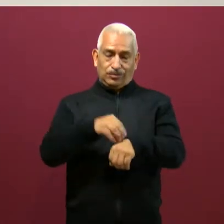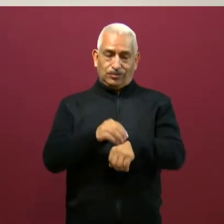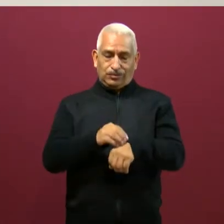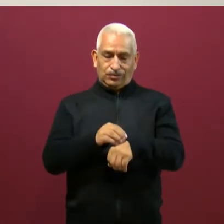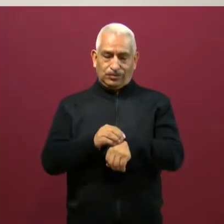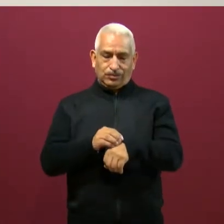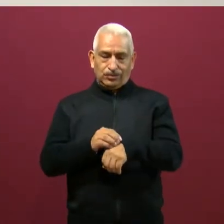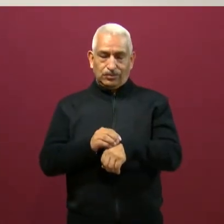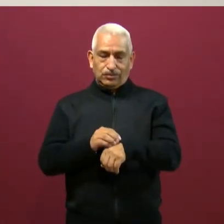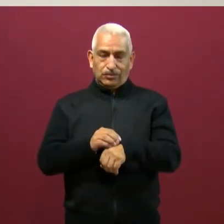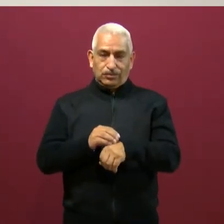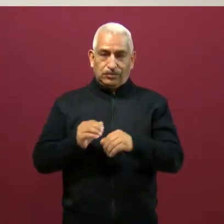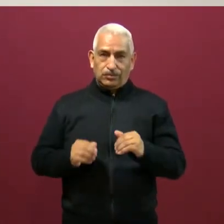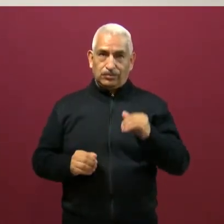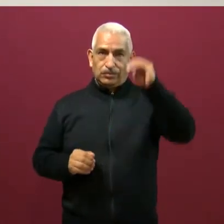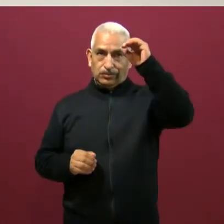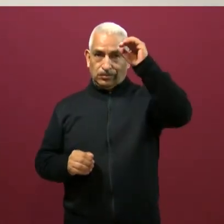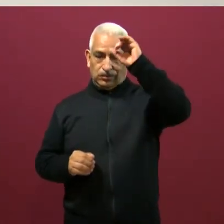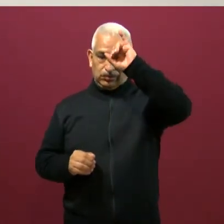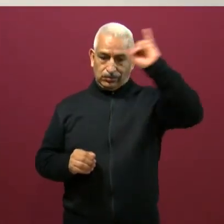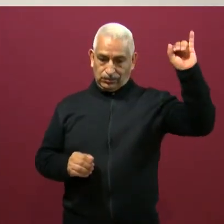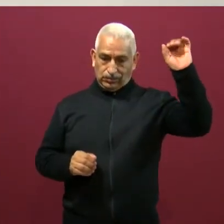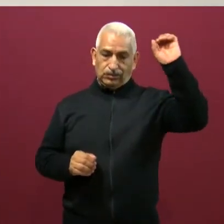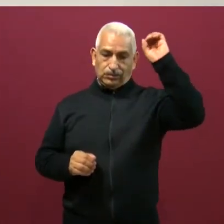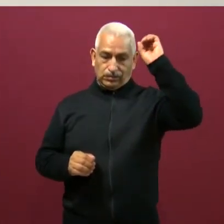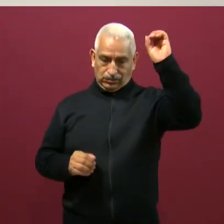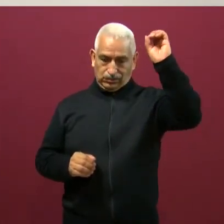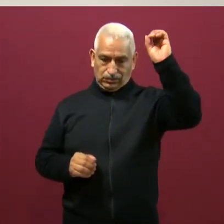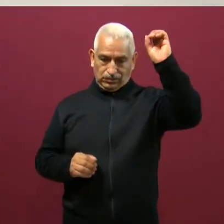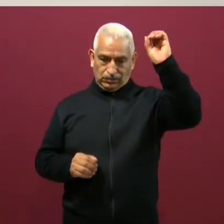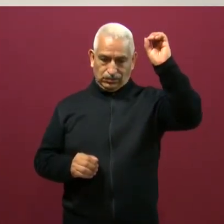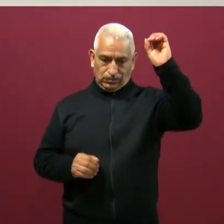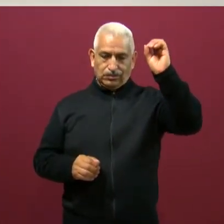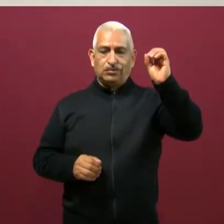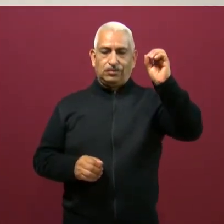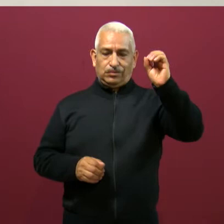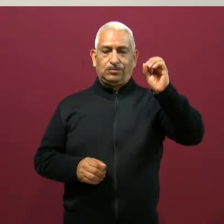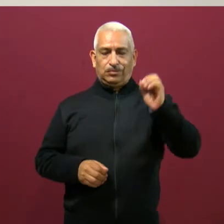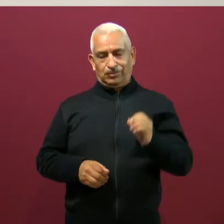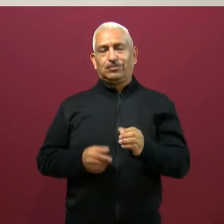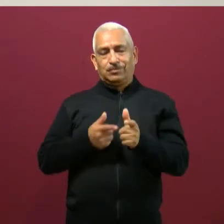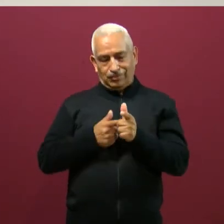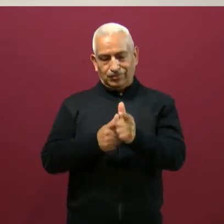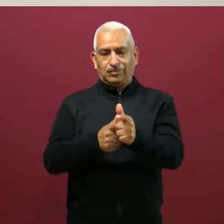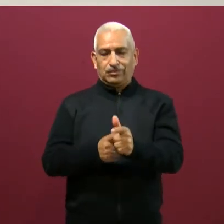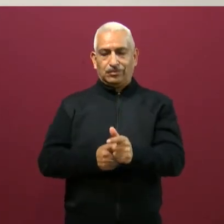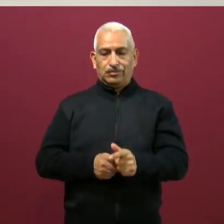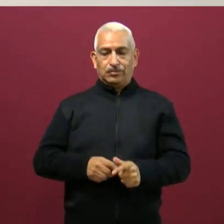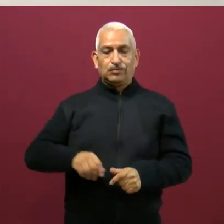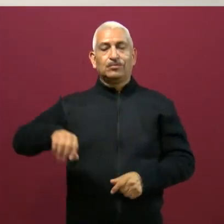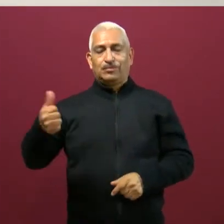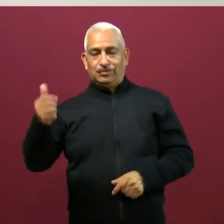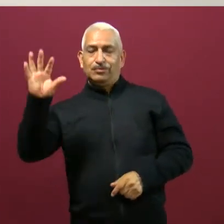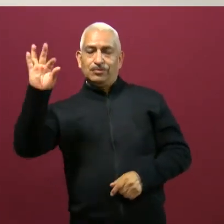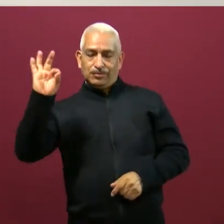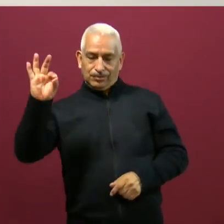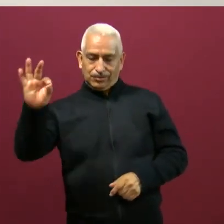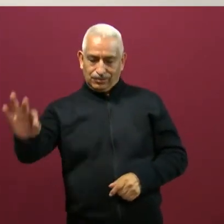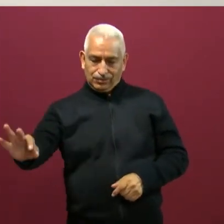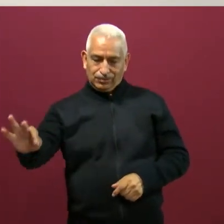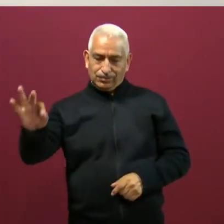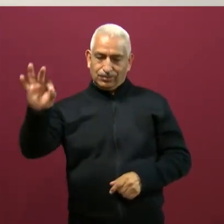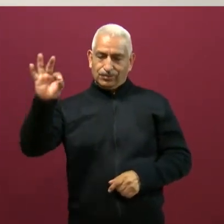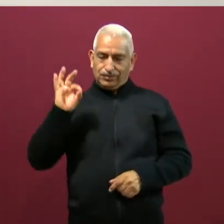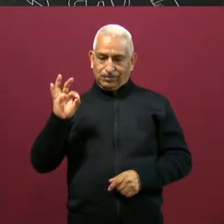parte superior izquierda. Ahora tomamos otra bolita de unicel